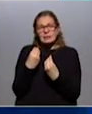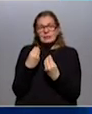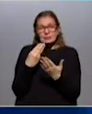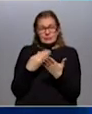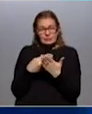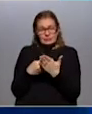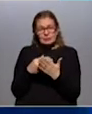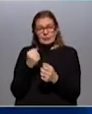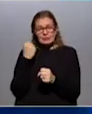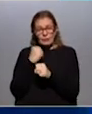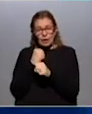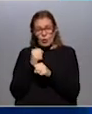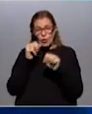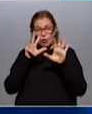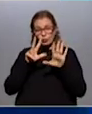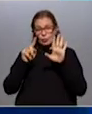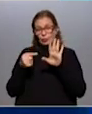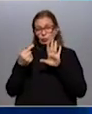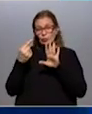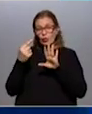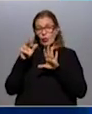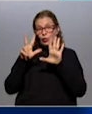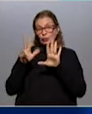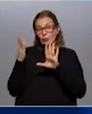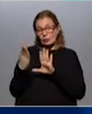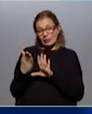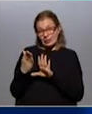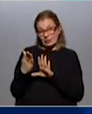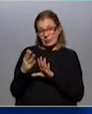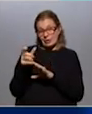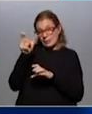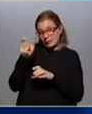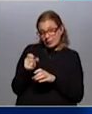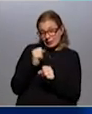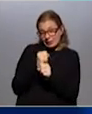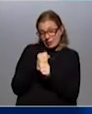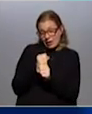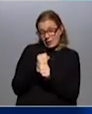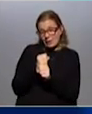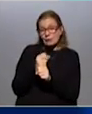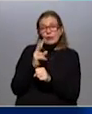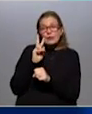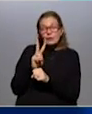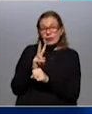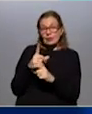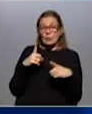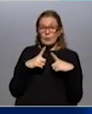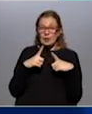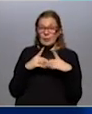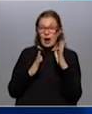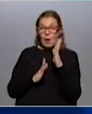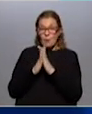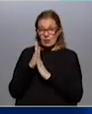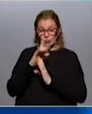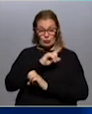ubicaba en el entorno del 8.8% de la población económicamente activa. O sea que vos tenés, como es esperable, un aumento